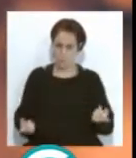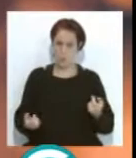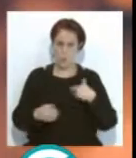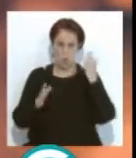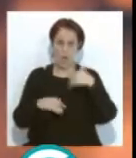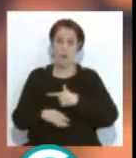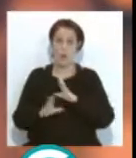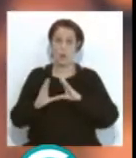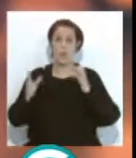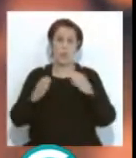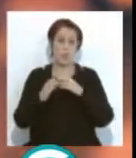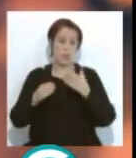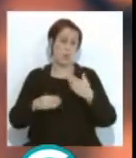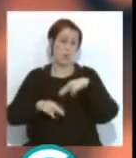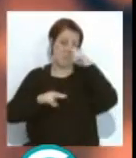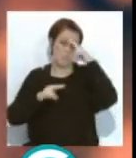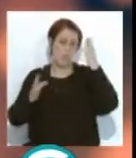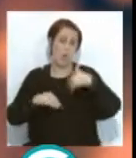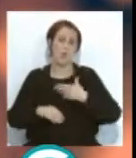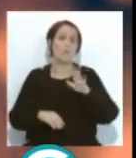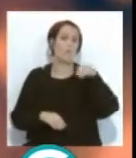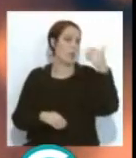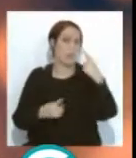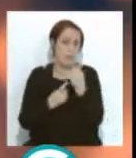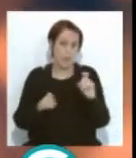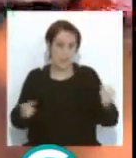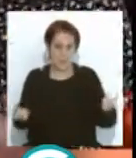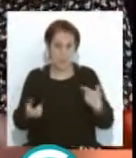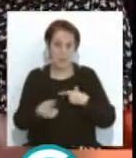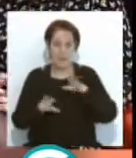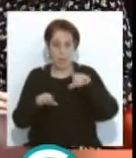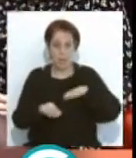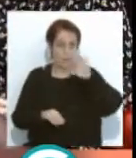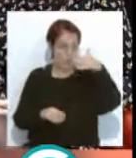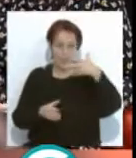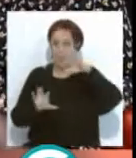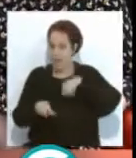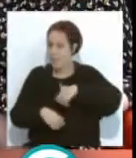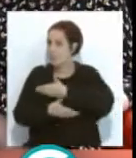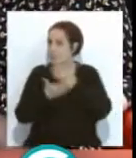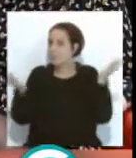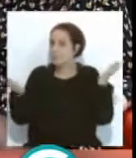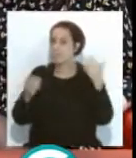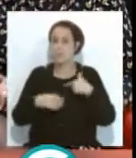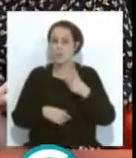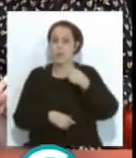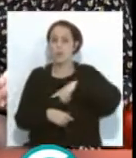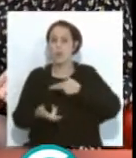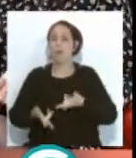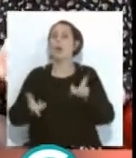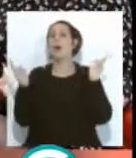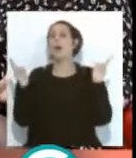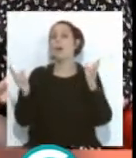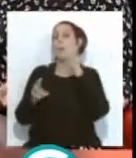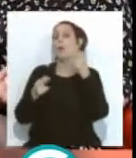agrupaciones, no tienen por qué ser fuera, fuera de Cádiz, de todas partes, que la estamos permitiendo, porque